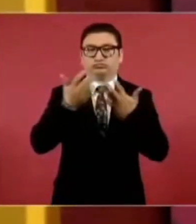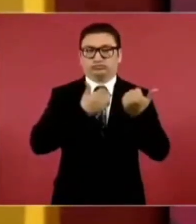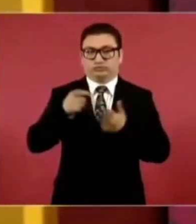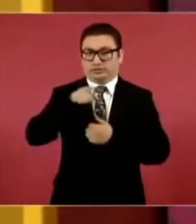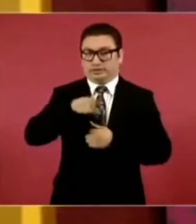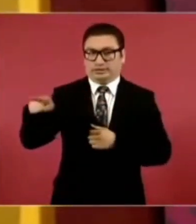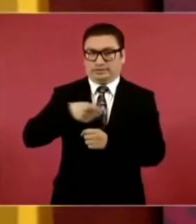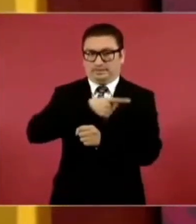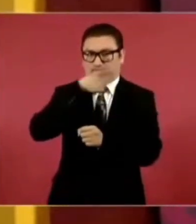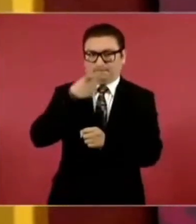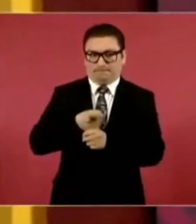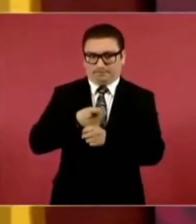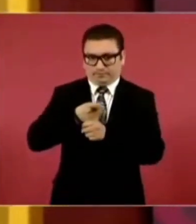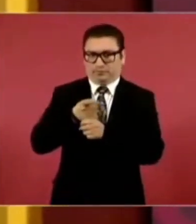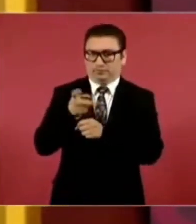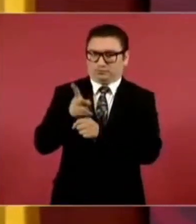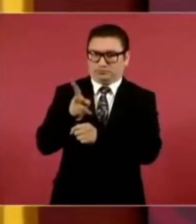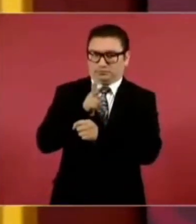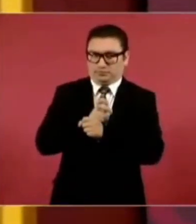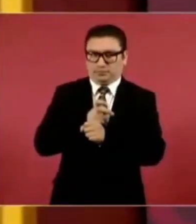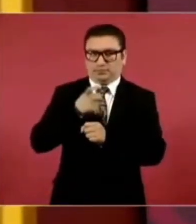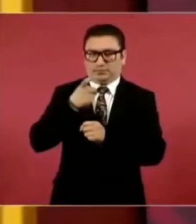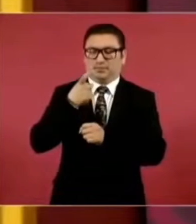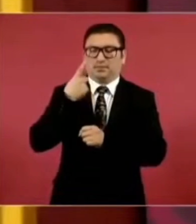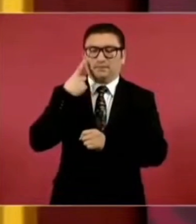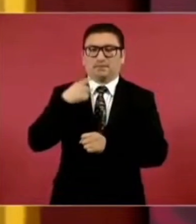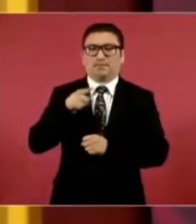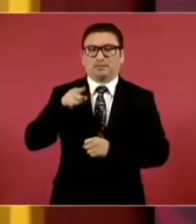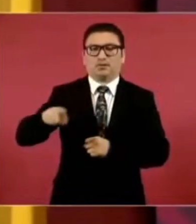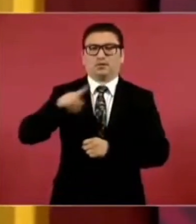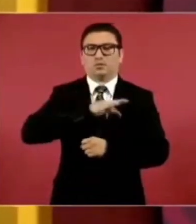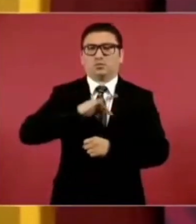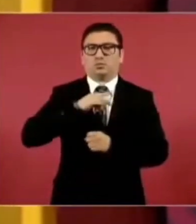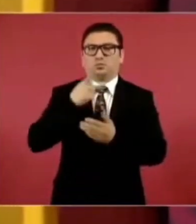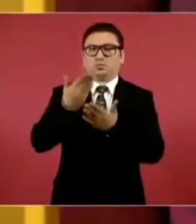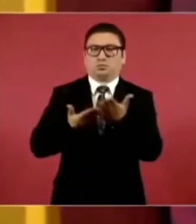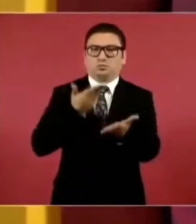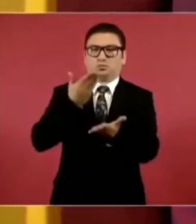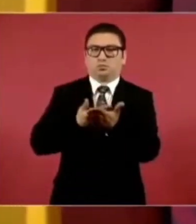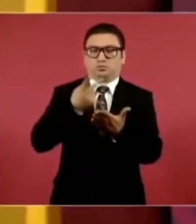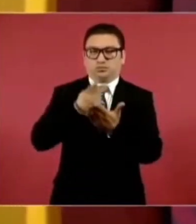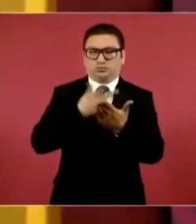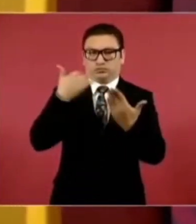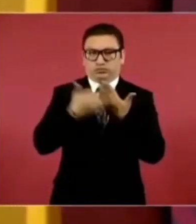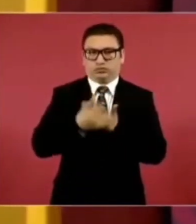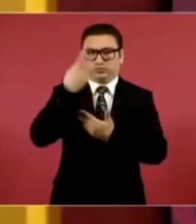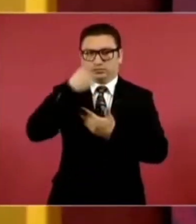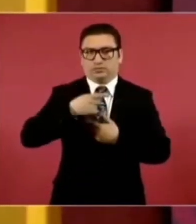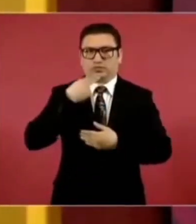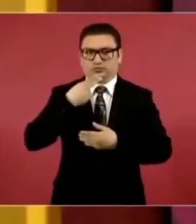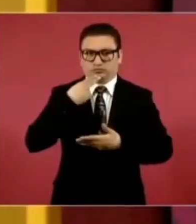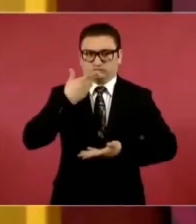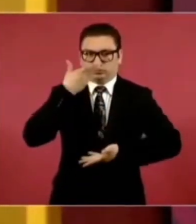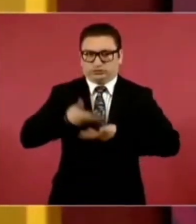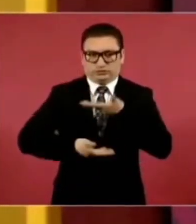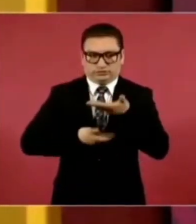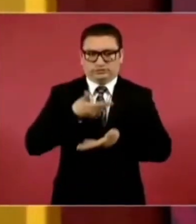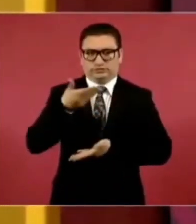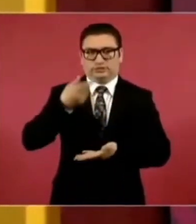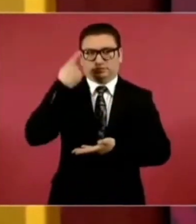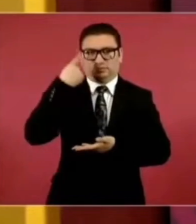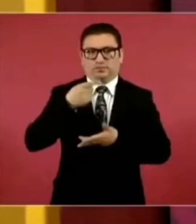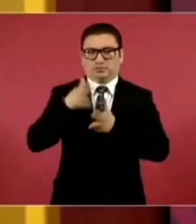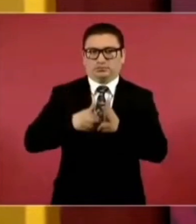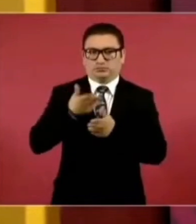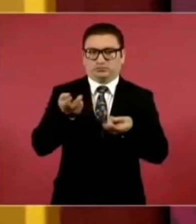en ser invitados para presentar los proyectos para la implementación del servicio ferroviario de